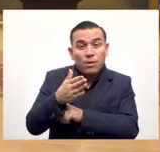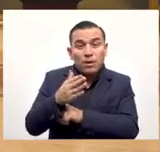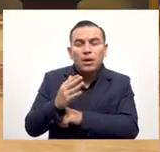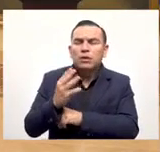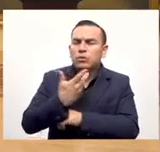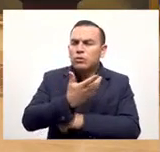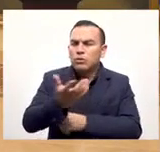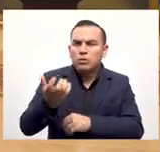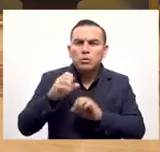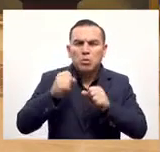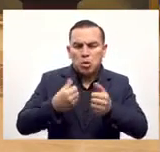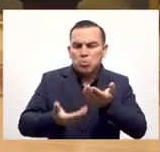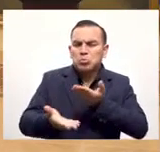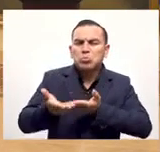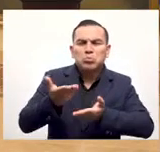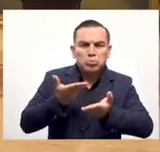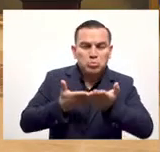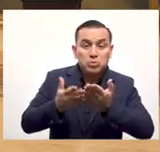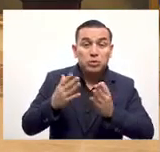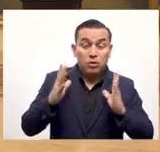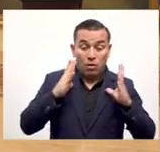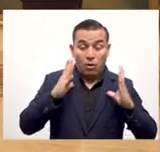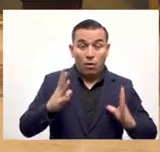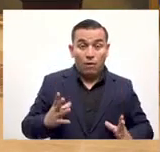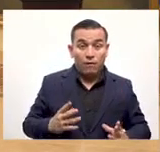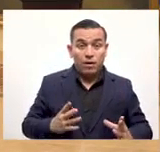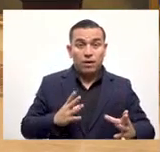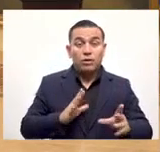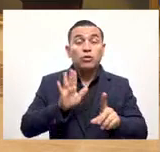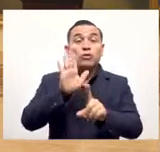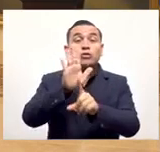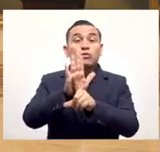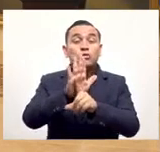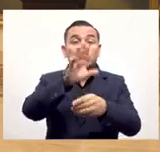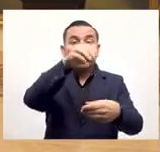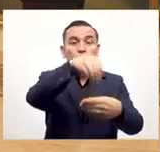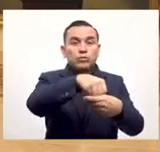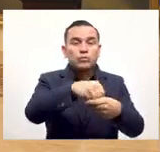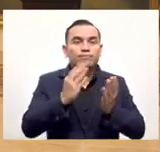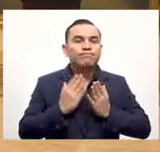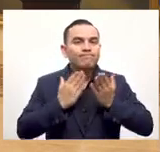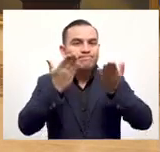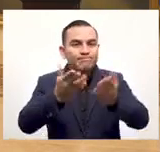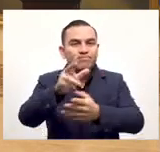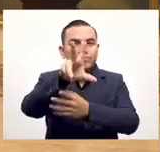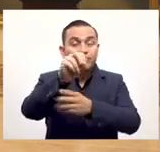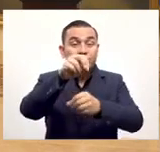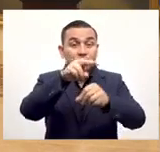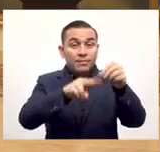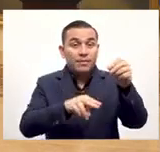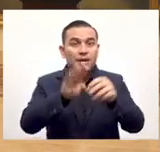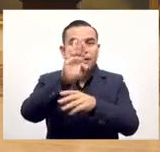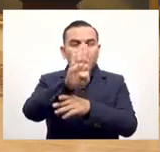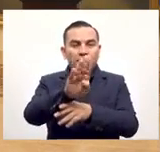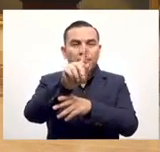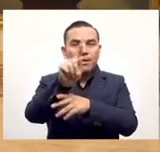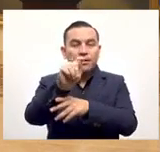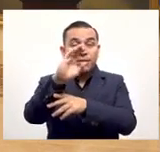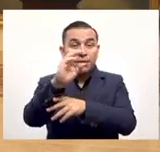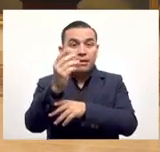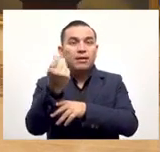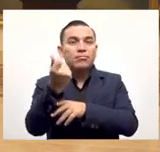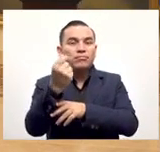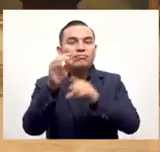para consumir. Entonces el gobierno le depositará el equivalente en Bitcoin a 30 dólares en el momento de hacer